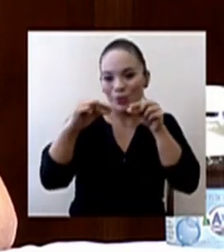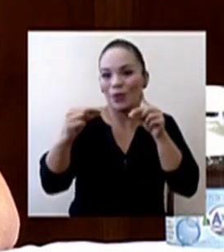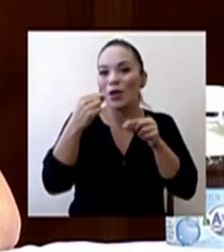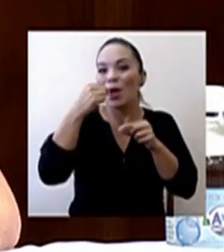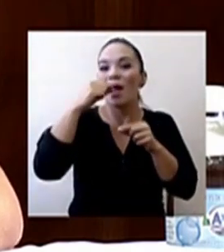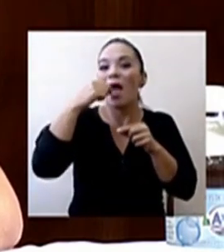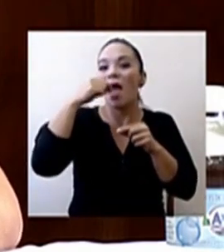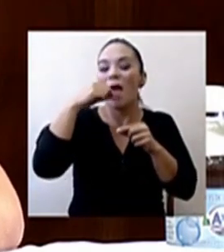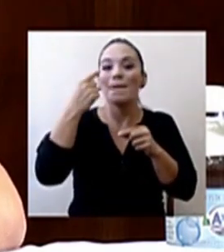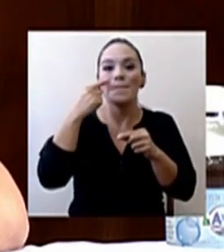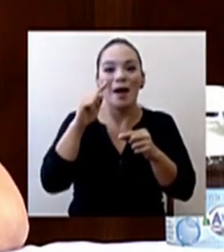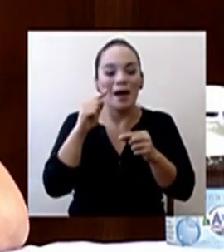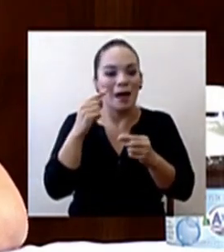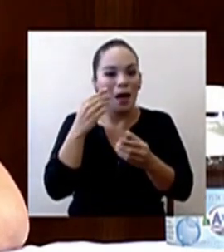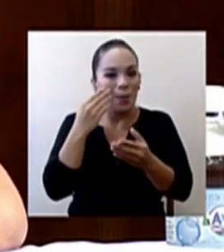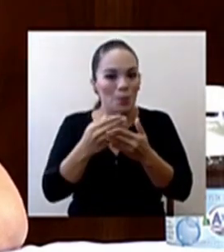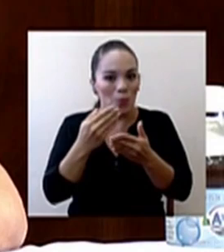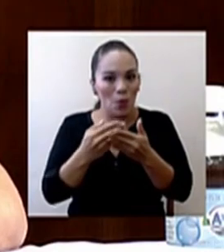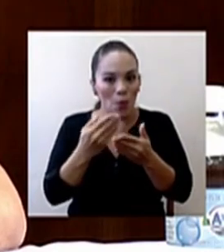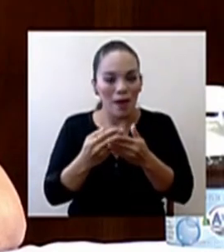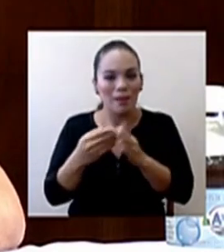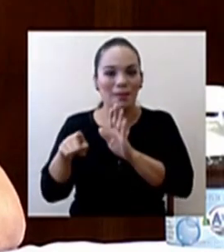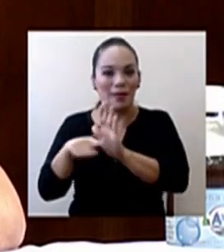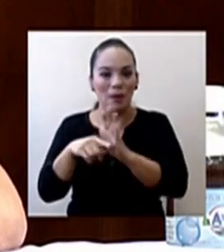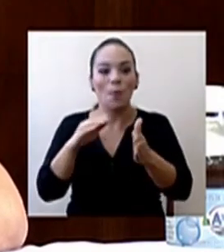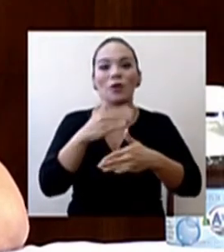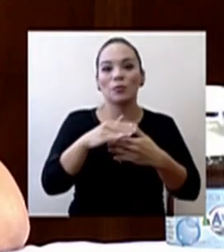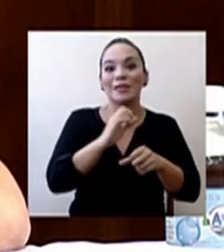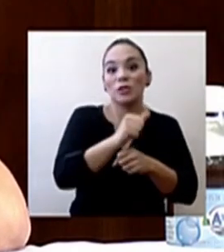hacerle un aspirado bronco alveolar y dio positivo.